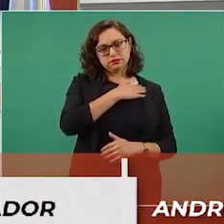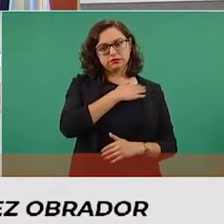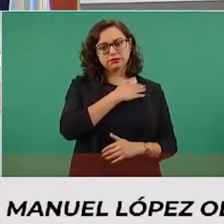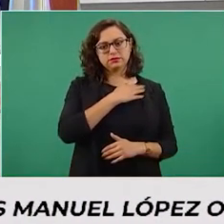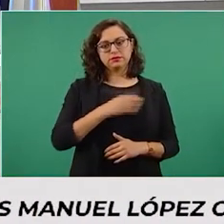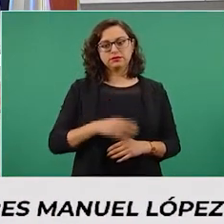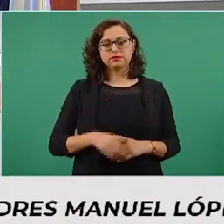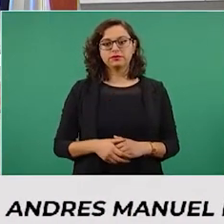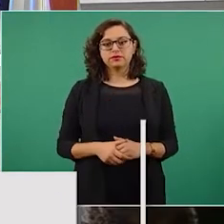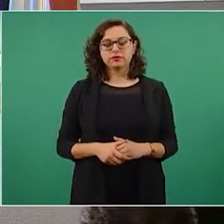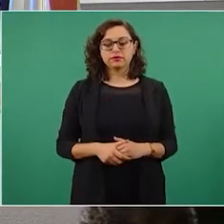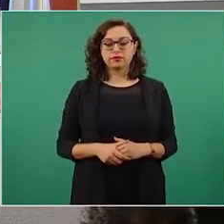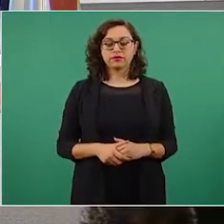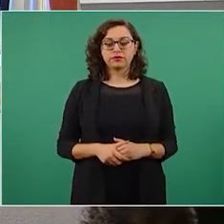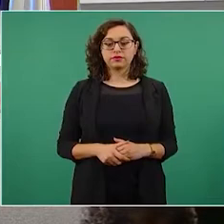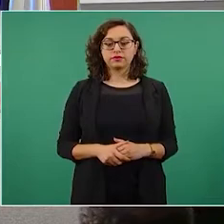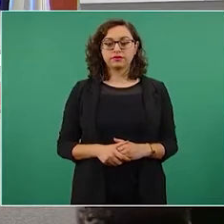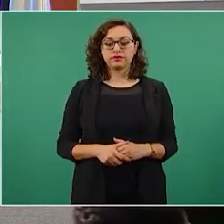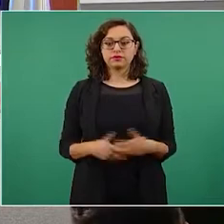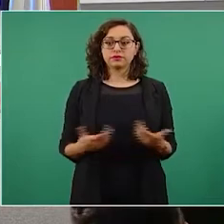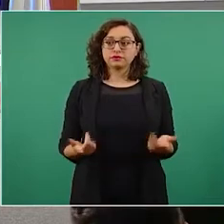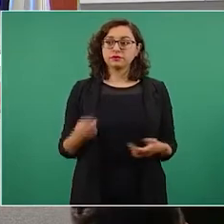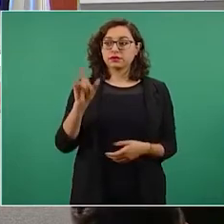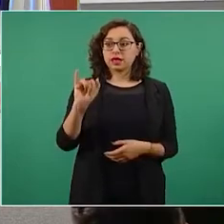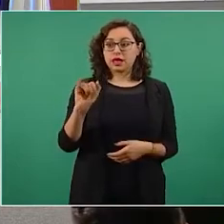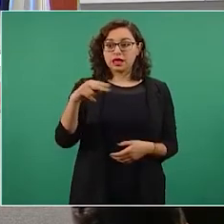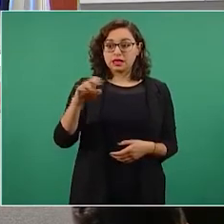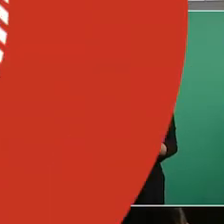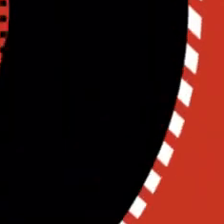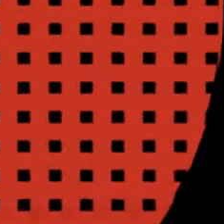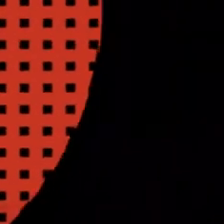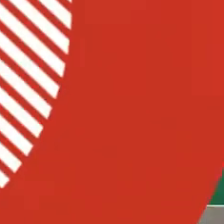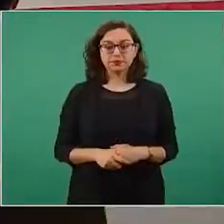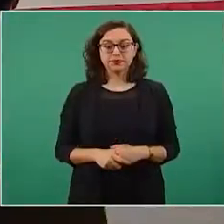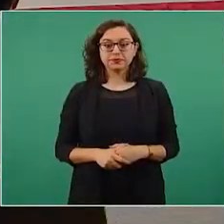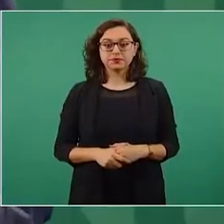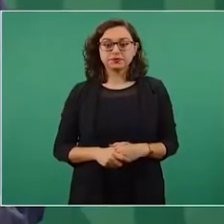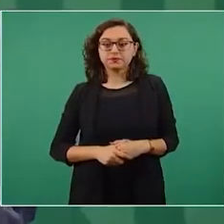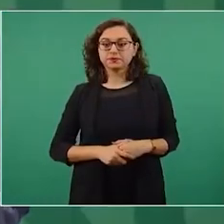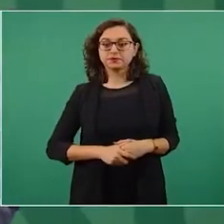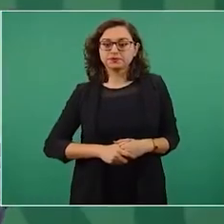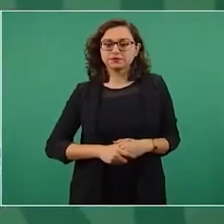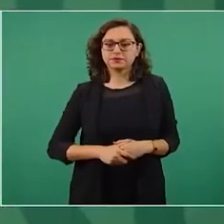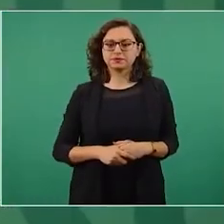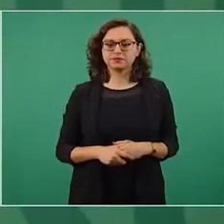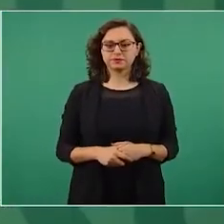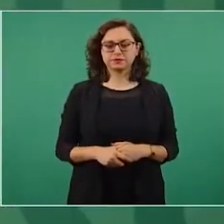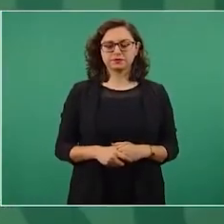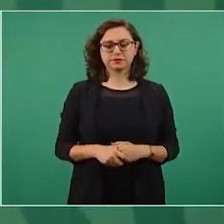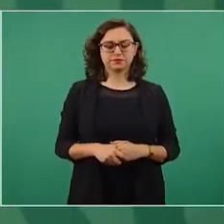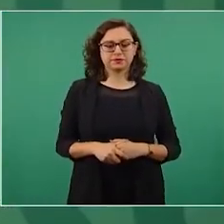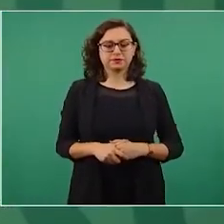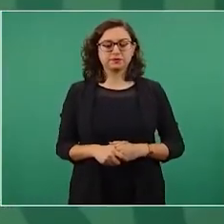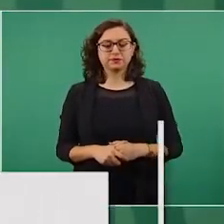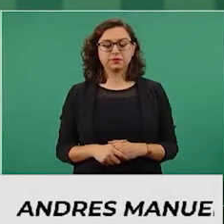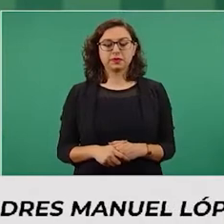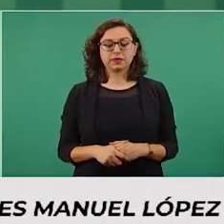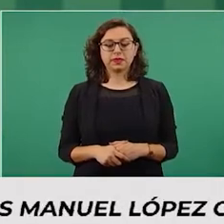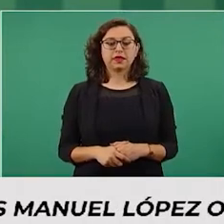y en el caso del INI, en el caso del tribunal, todo una nota diplomática.